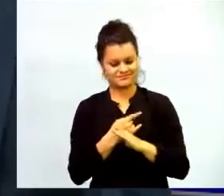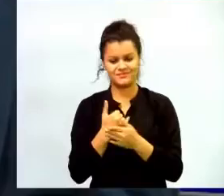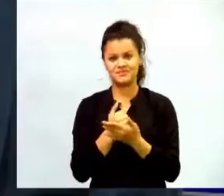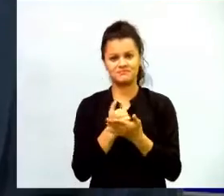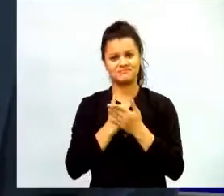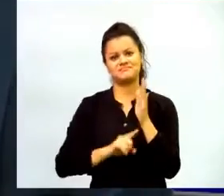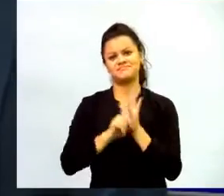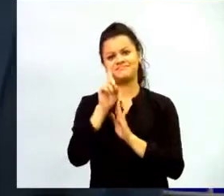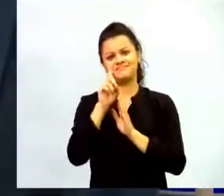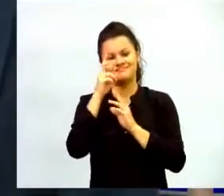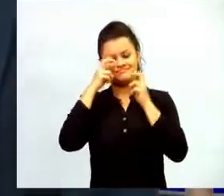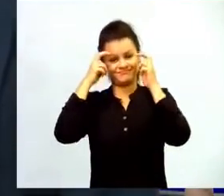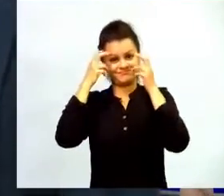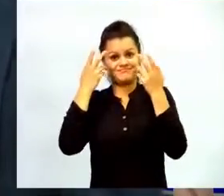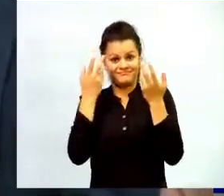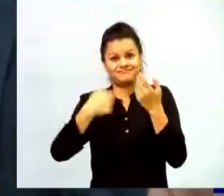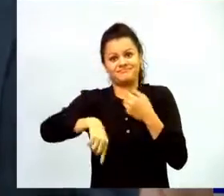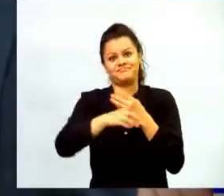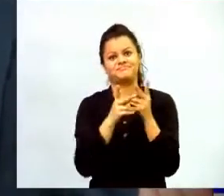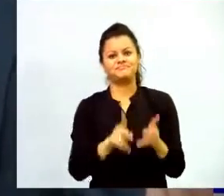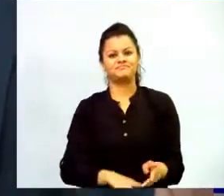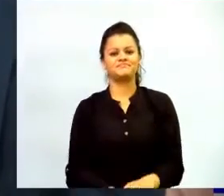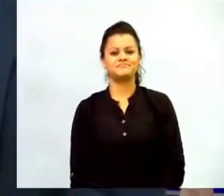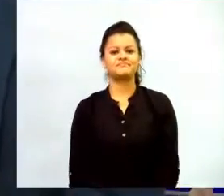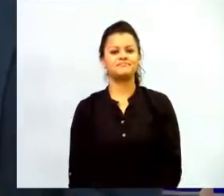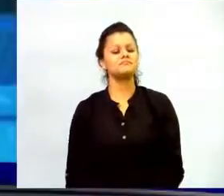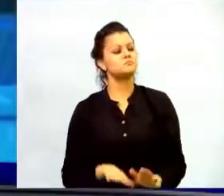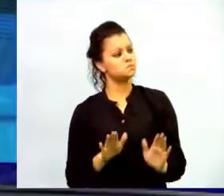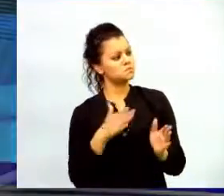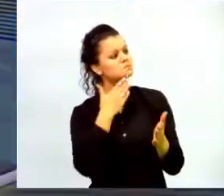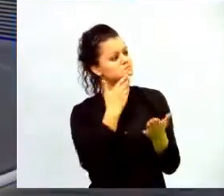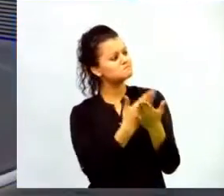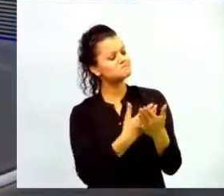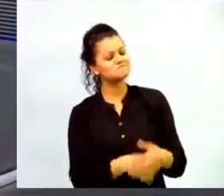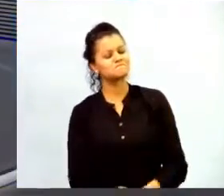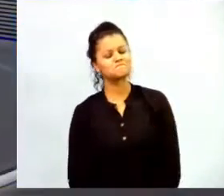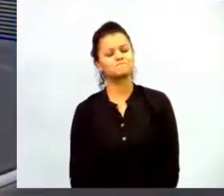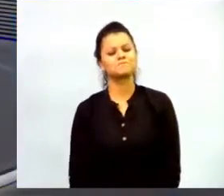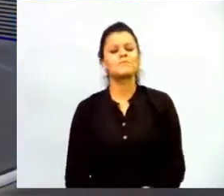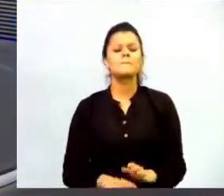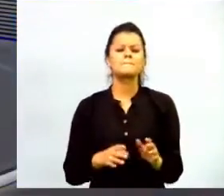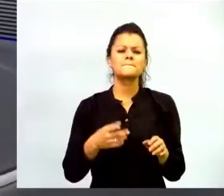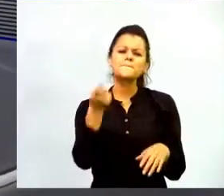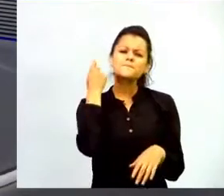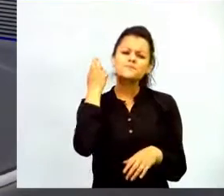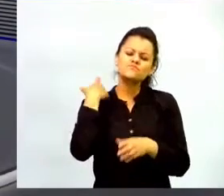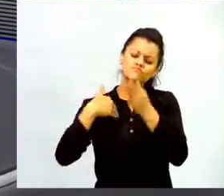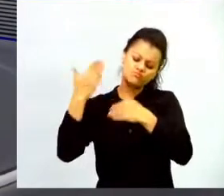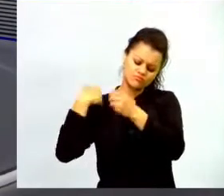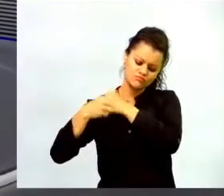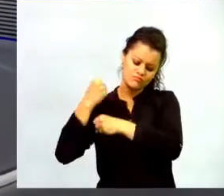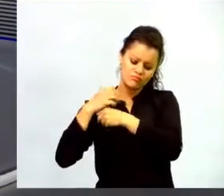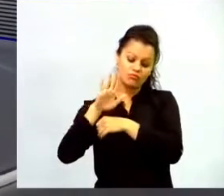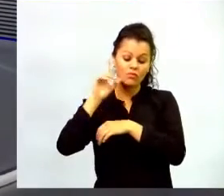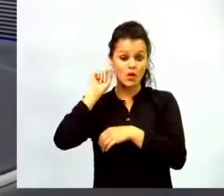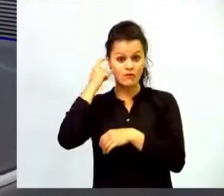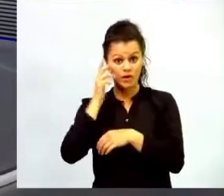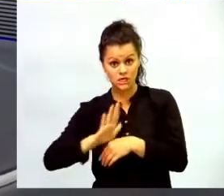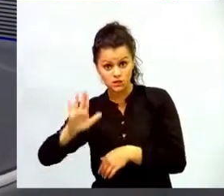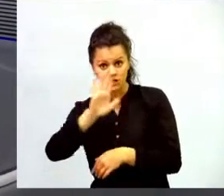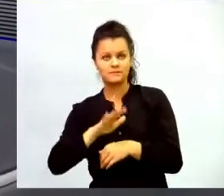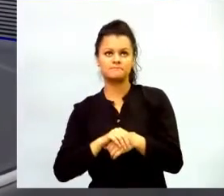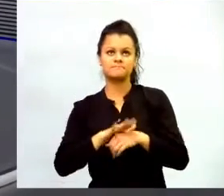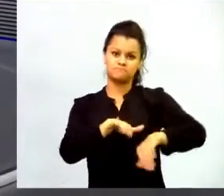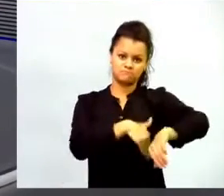estudiantes. Bueno, Juan Manuel, muchas gracias. Hace algunos años, desde el Gobierno Nacional, en el Ministerio de Educación,